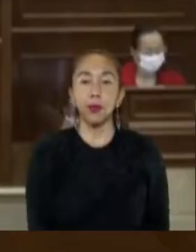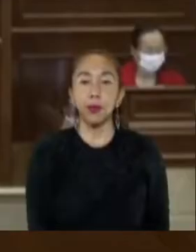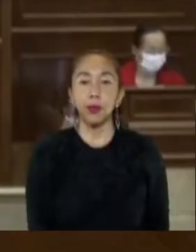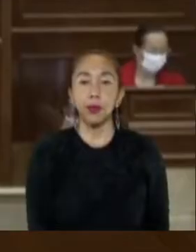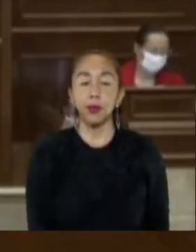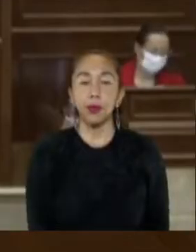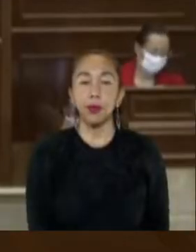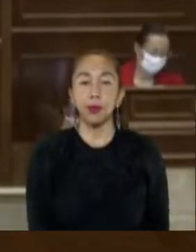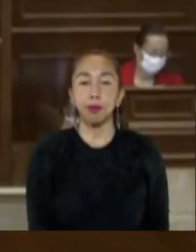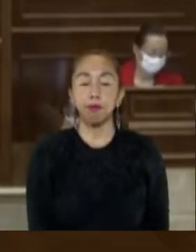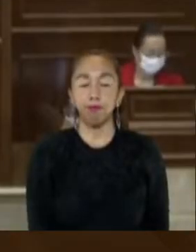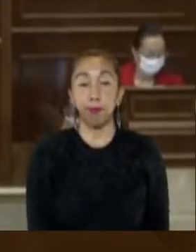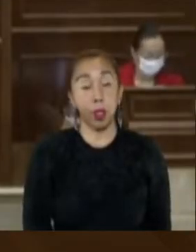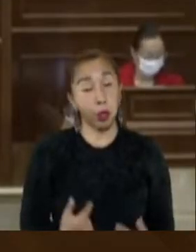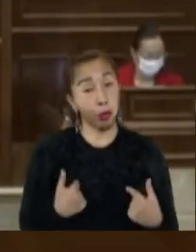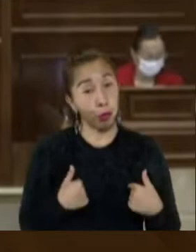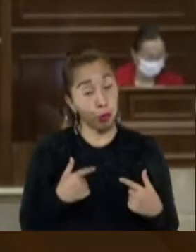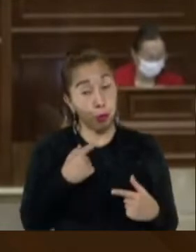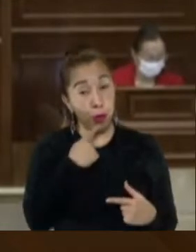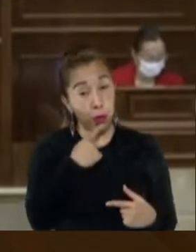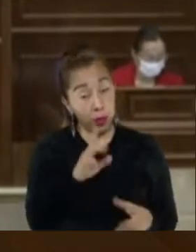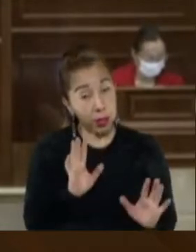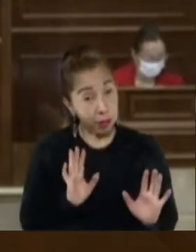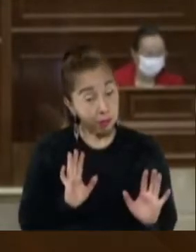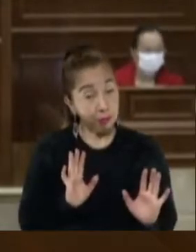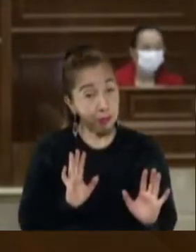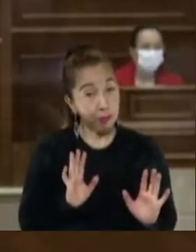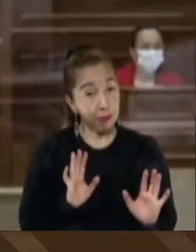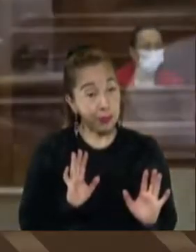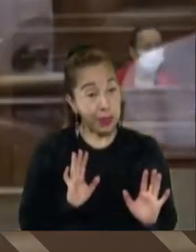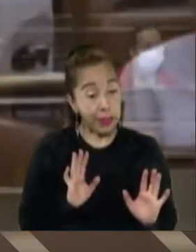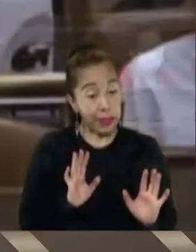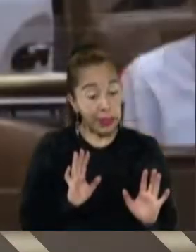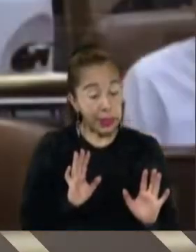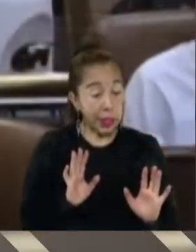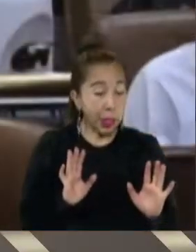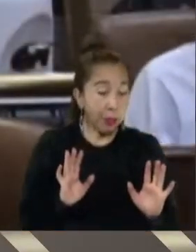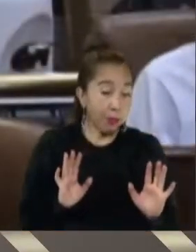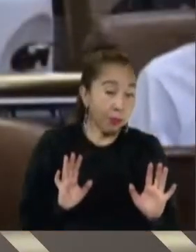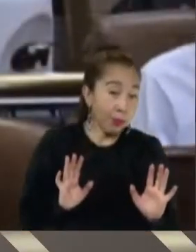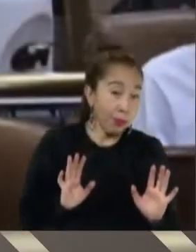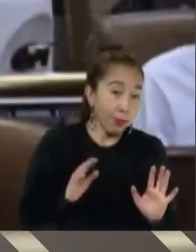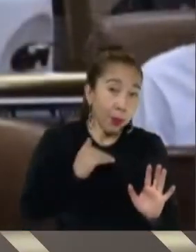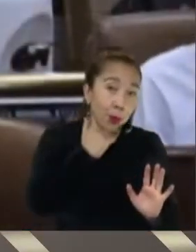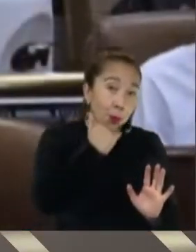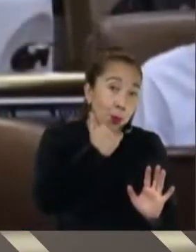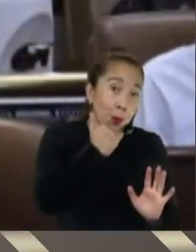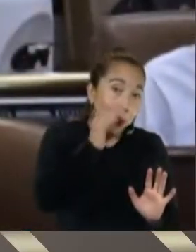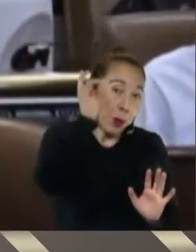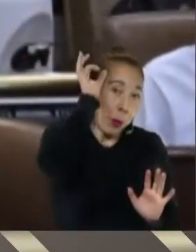y esto que voy a decir tal vez no sea o seguramente no aparecerá en semana